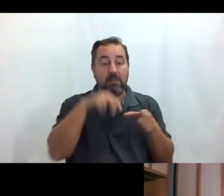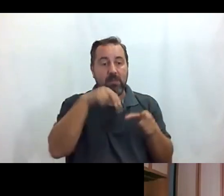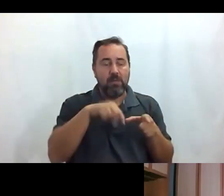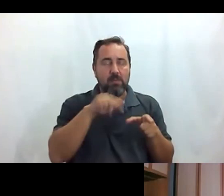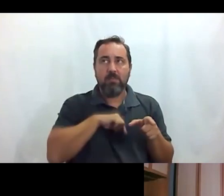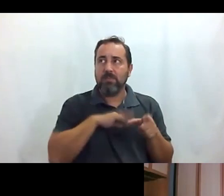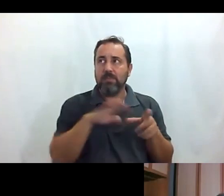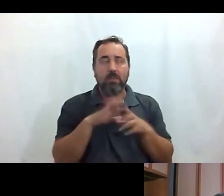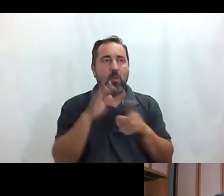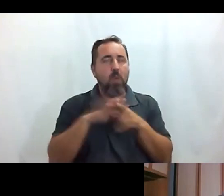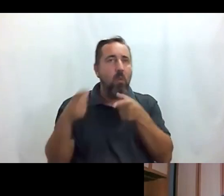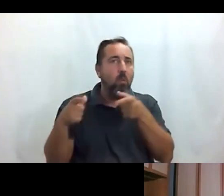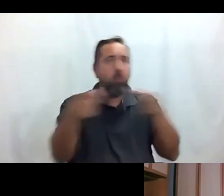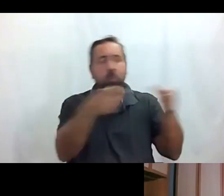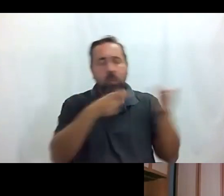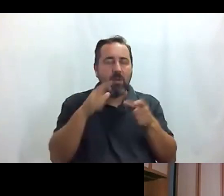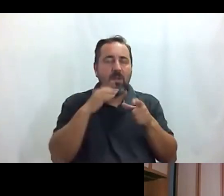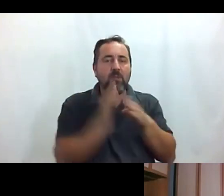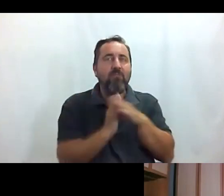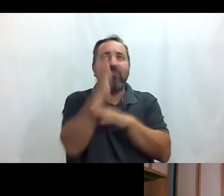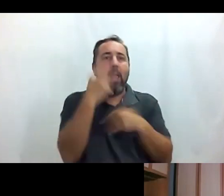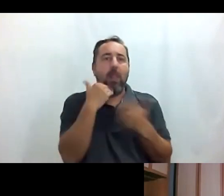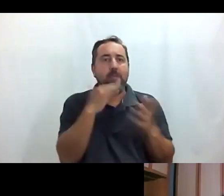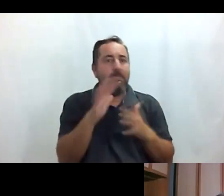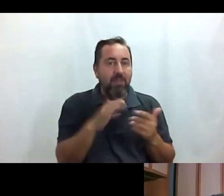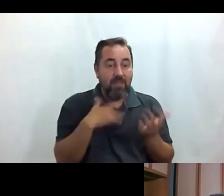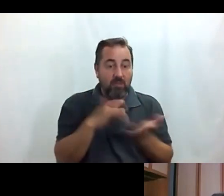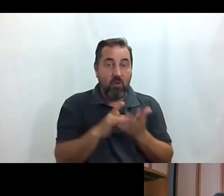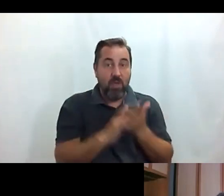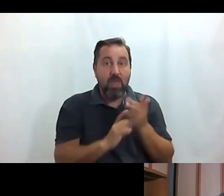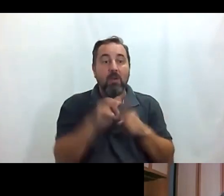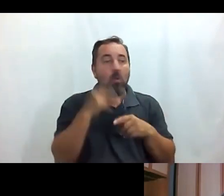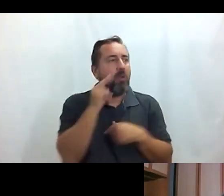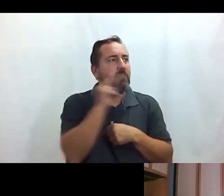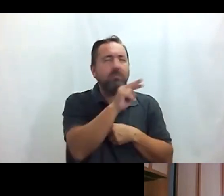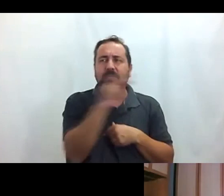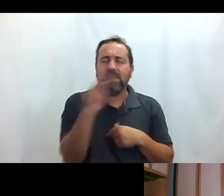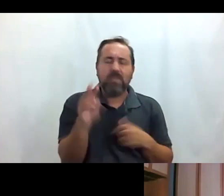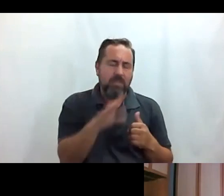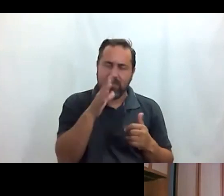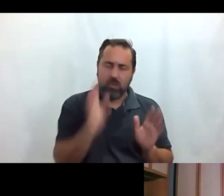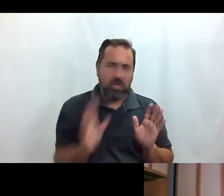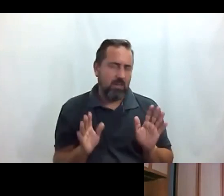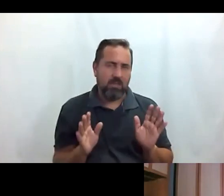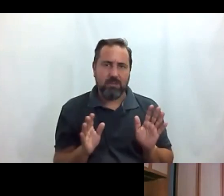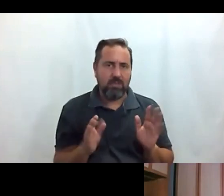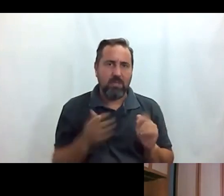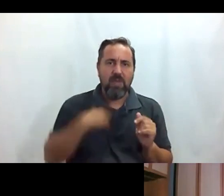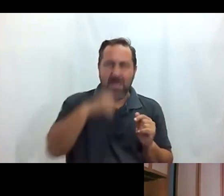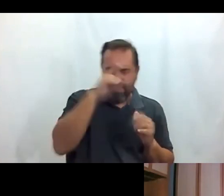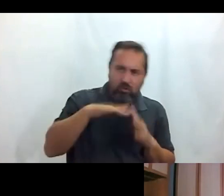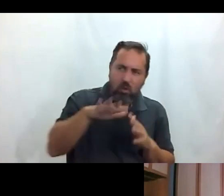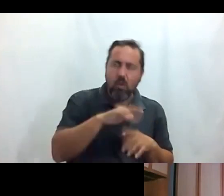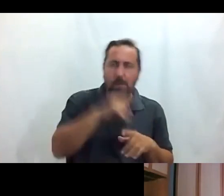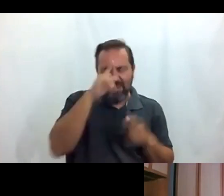metido en Star Trek o en algo así y cuando llegas arriba las vistas son realmente impresionantes ves toda la parte de Madrid cómo ha